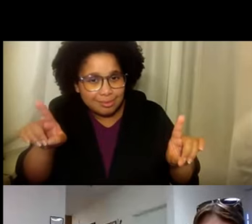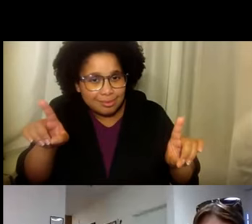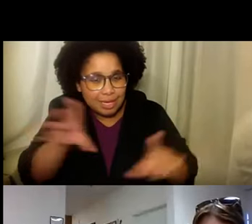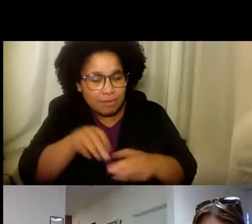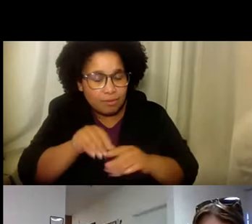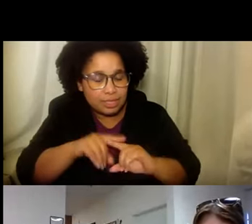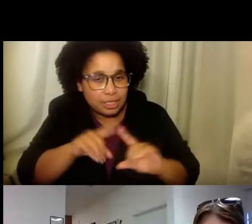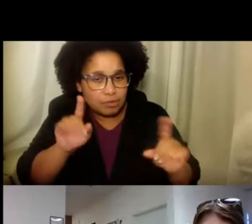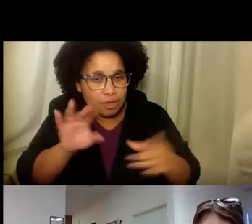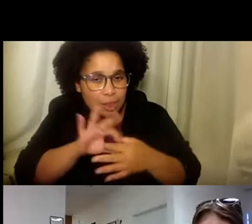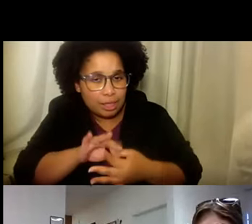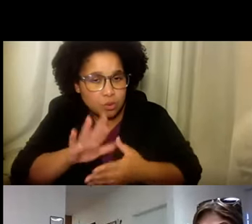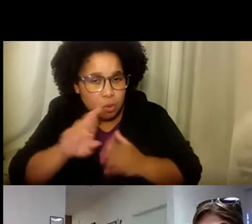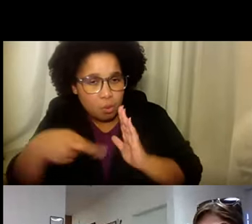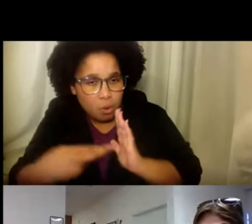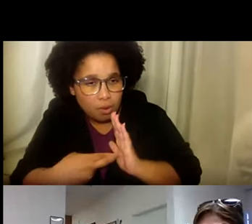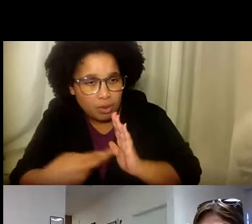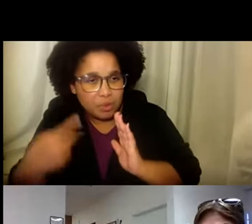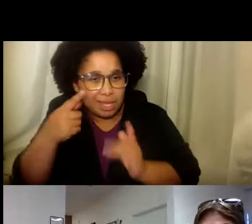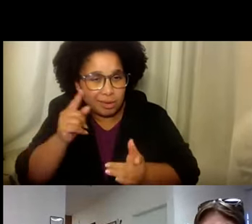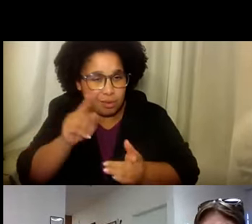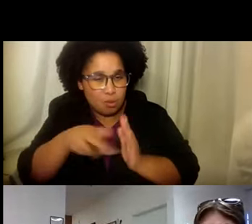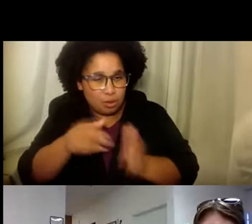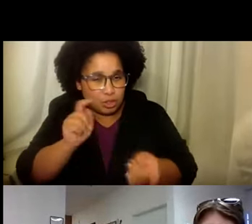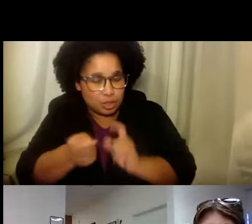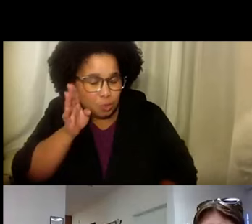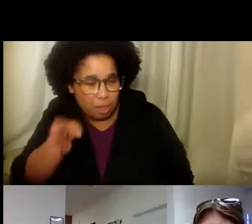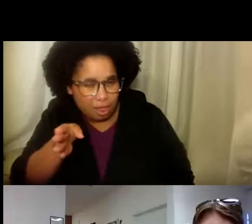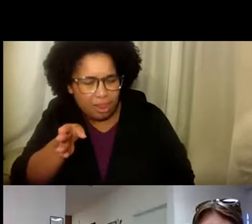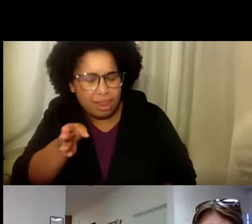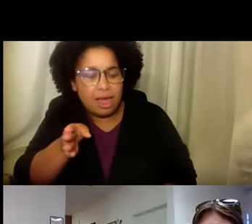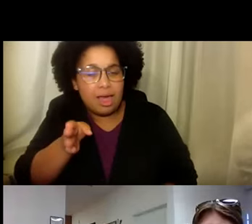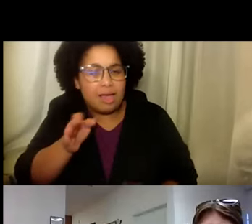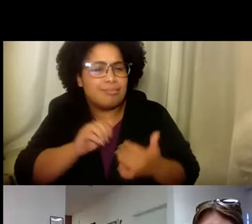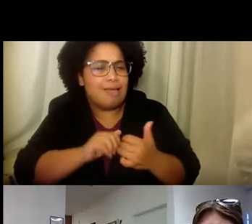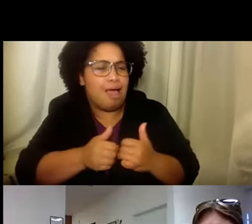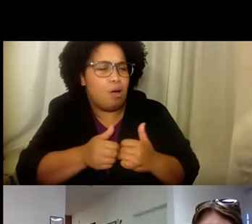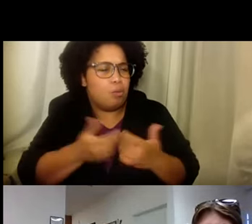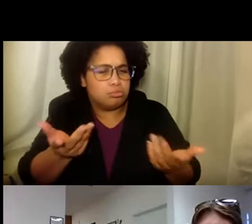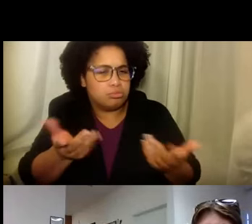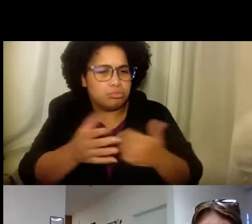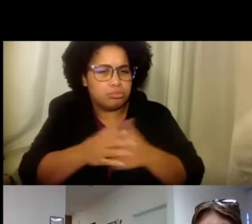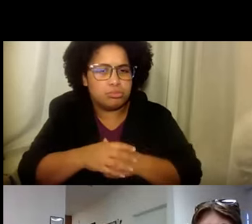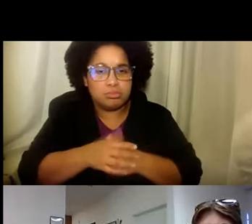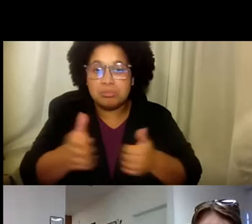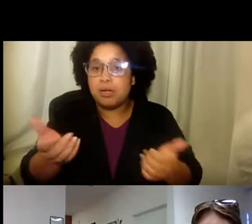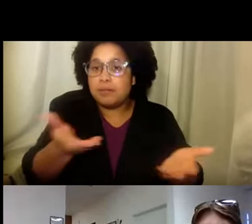¿Creen ustedes. Que sus deberes. Vayan a cambiar. Al desempeñar su papel. Si es que va a cambiar. ¿Cómo?